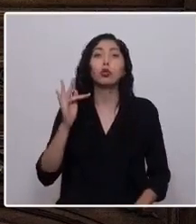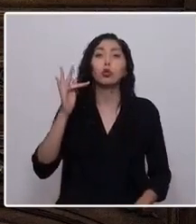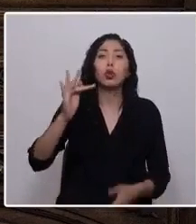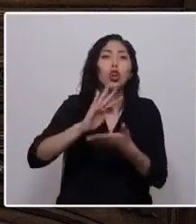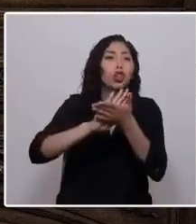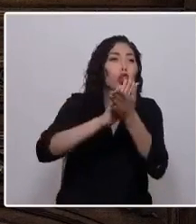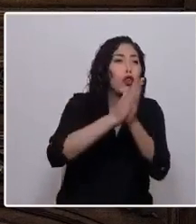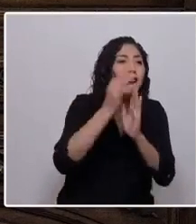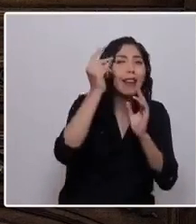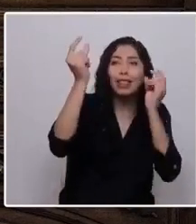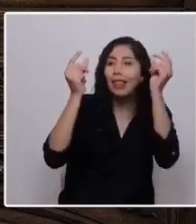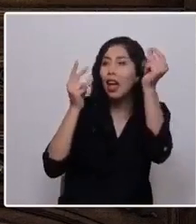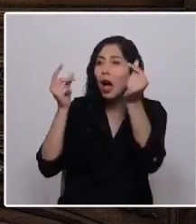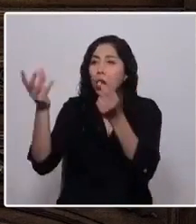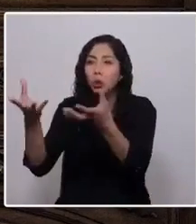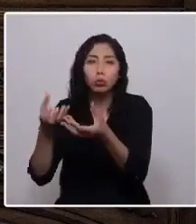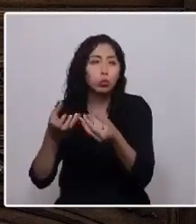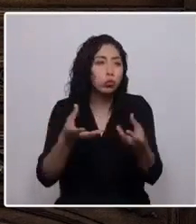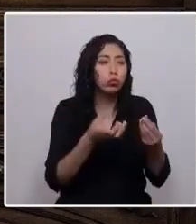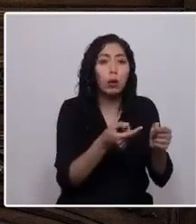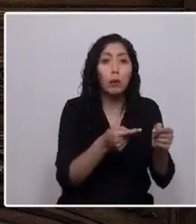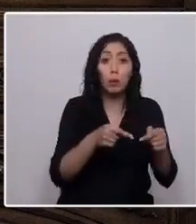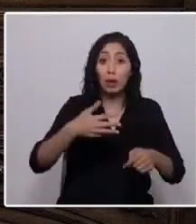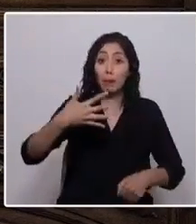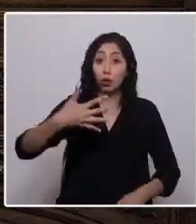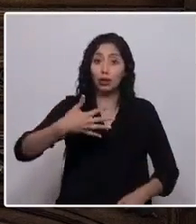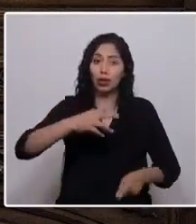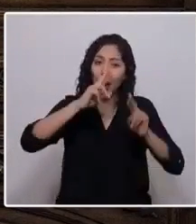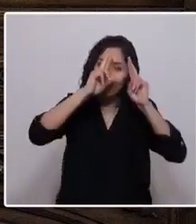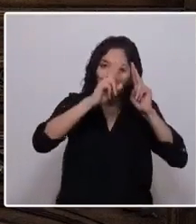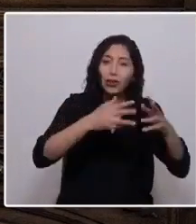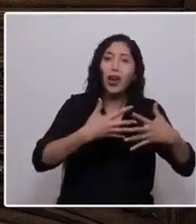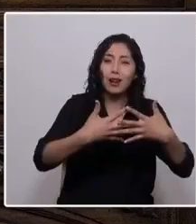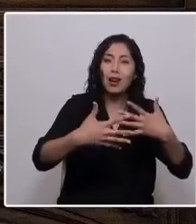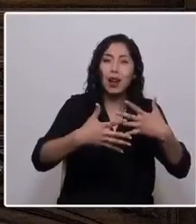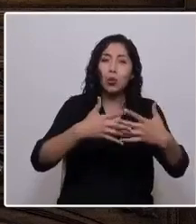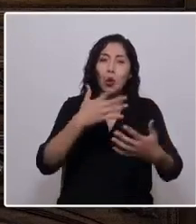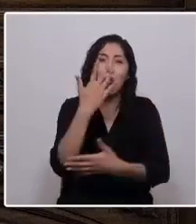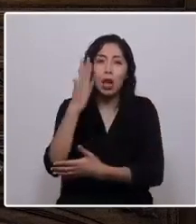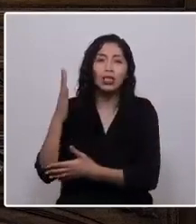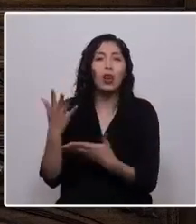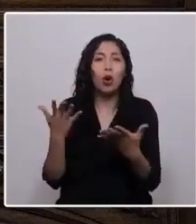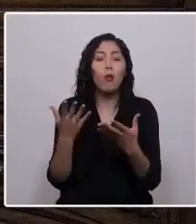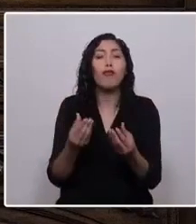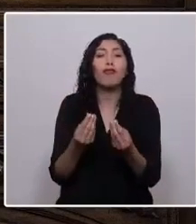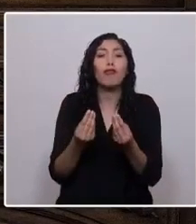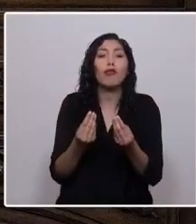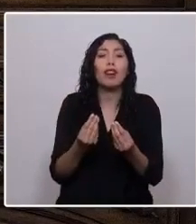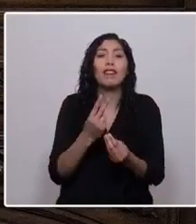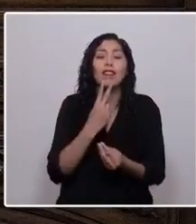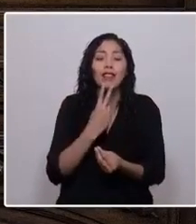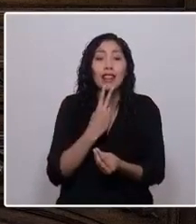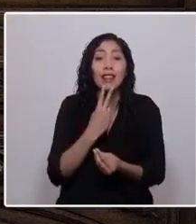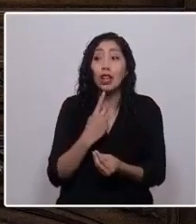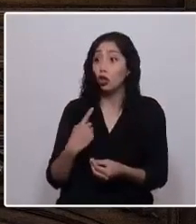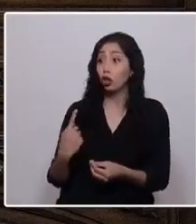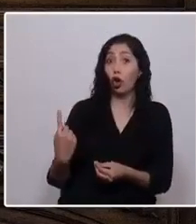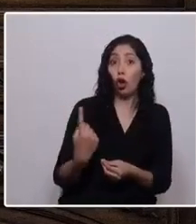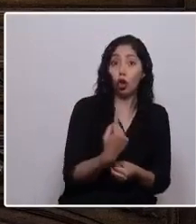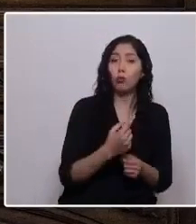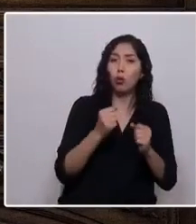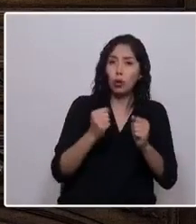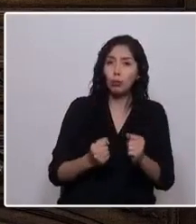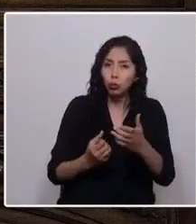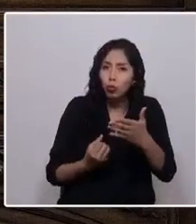las ideas. Es clave por ello el respeto a la Pachamama, enfocado en el buen vivir. Podemos crear entre todos y todos un nuevo